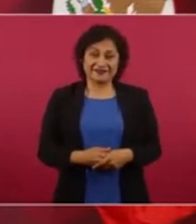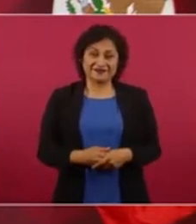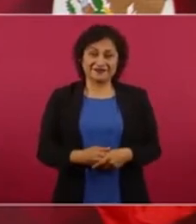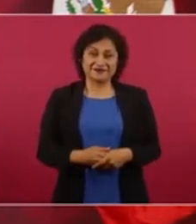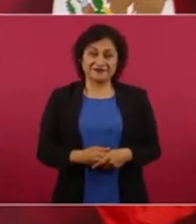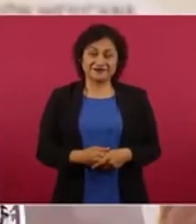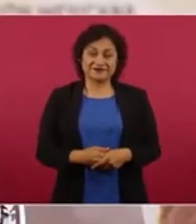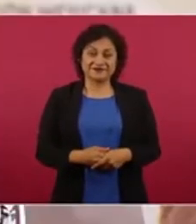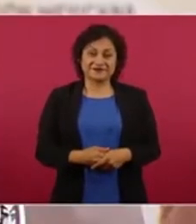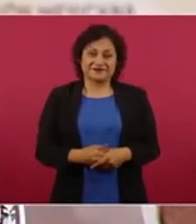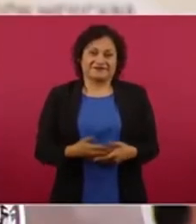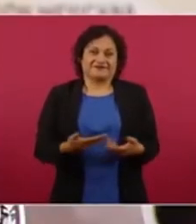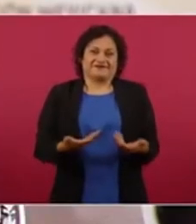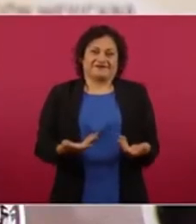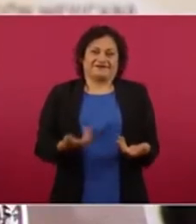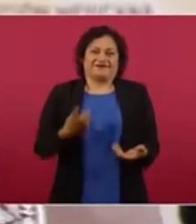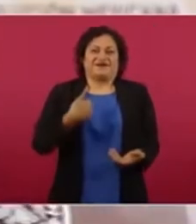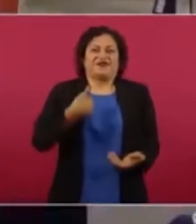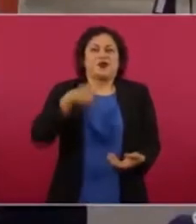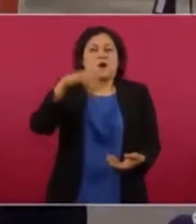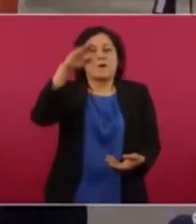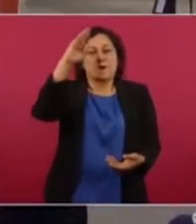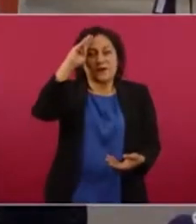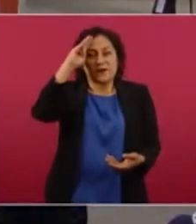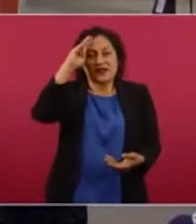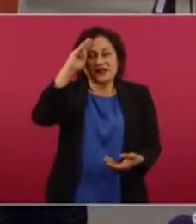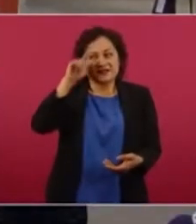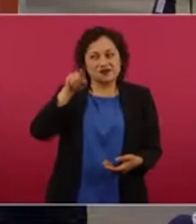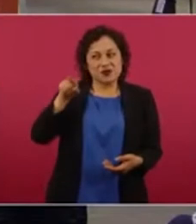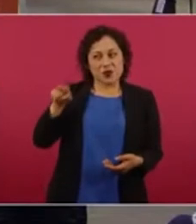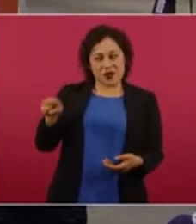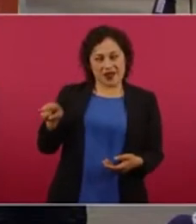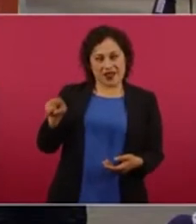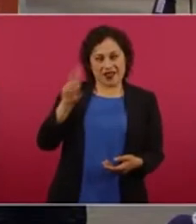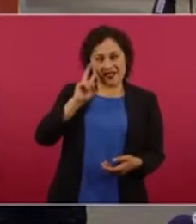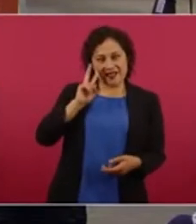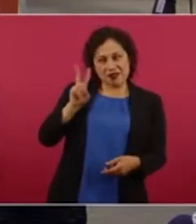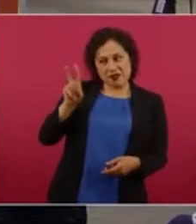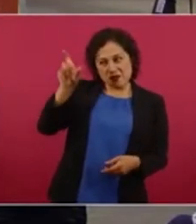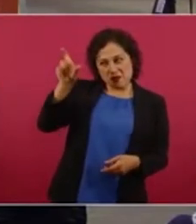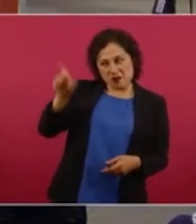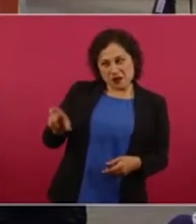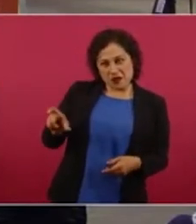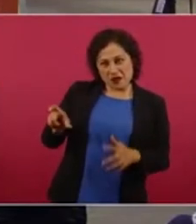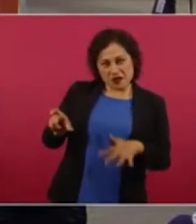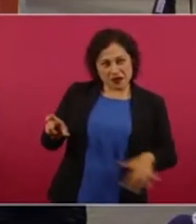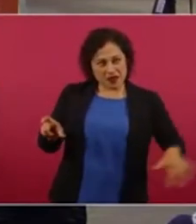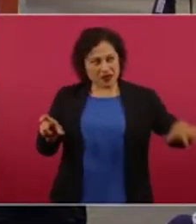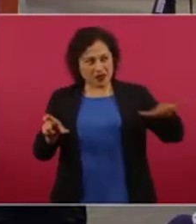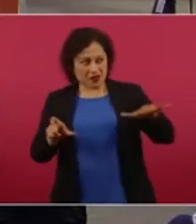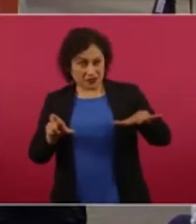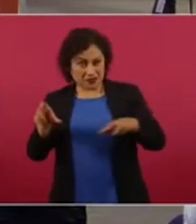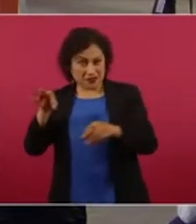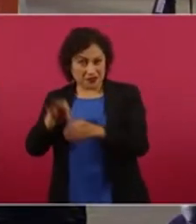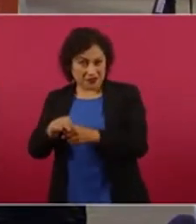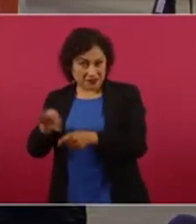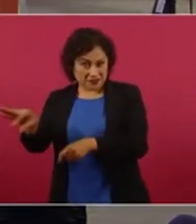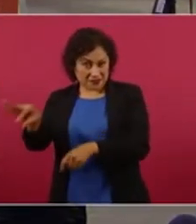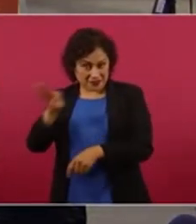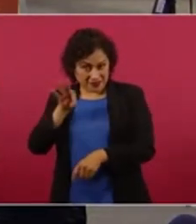le debe dar pena a la gente que votó por él porque mucha gente